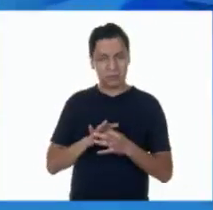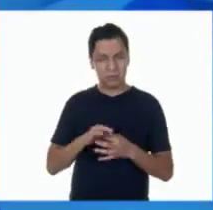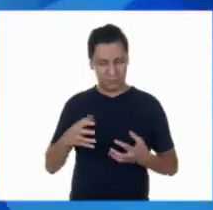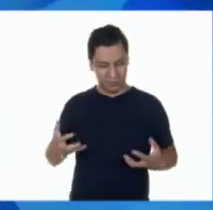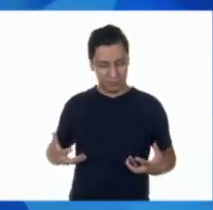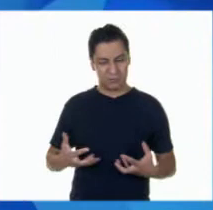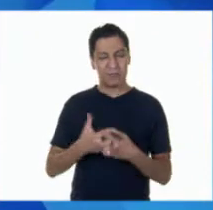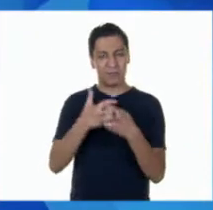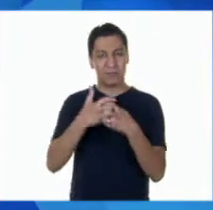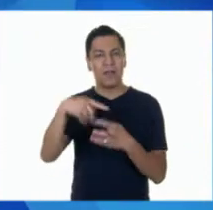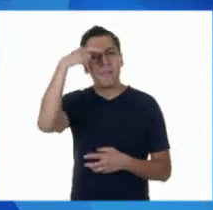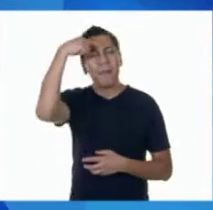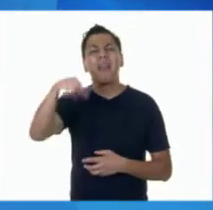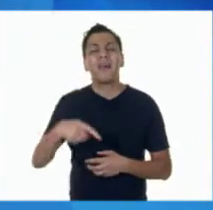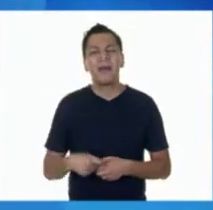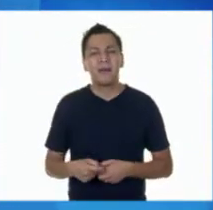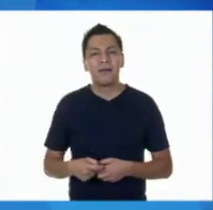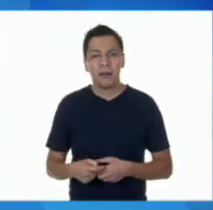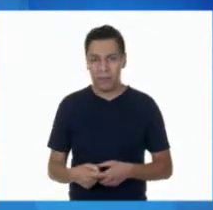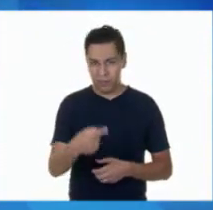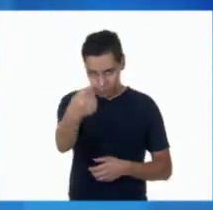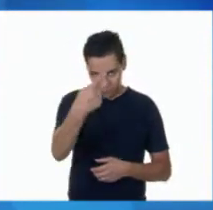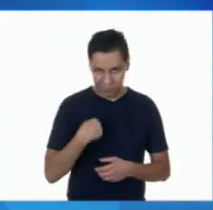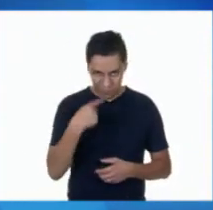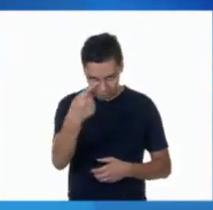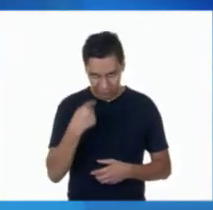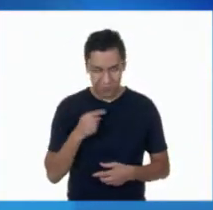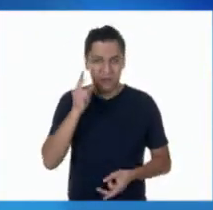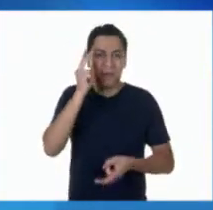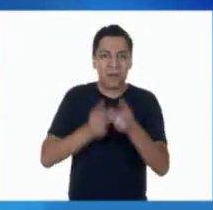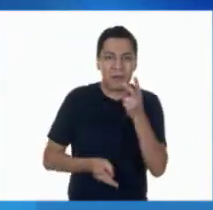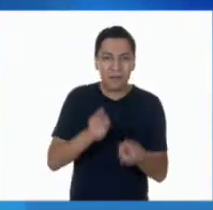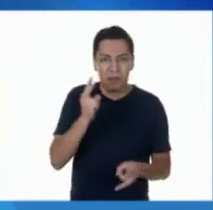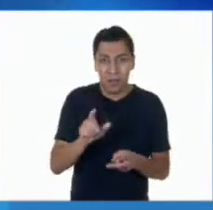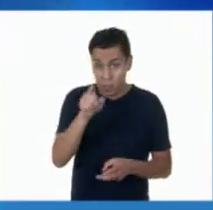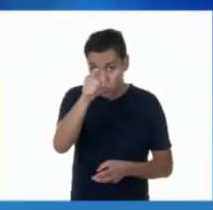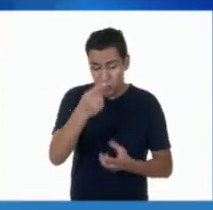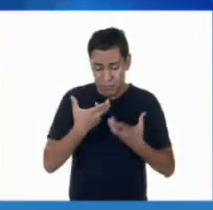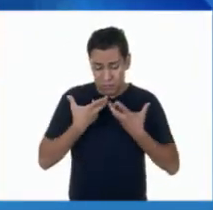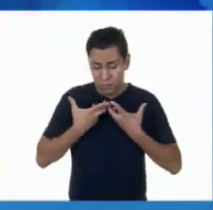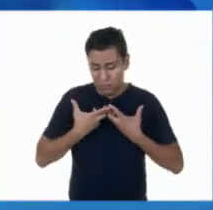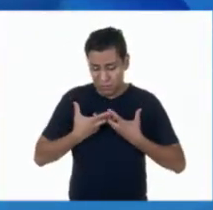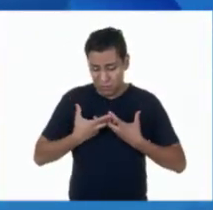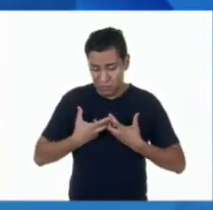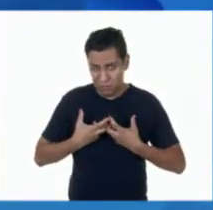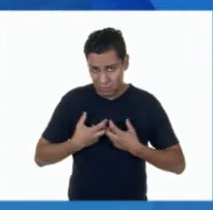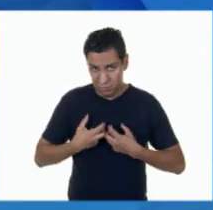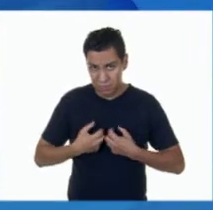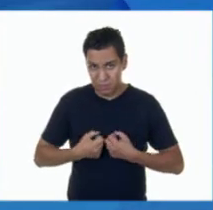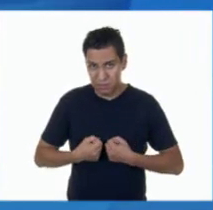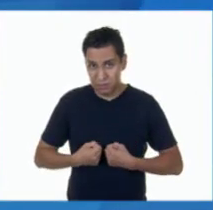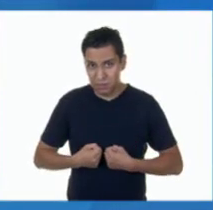estoy aquí para platicarles sobre un sentimiento y una emoción que tiene que ver con estar afligido.